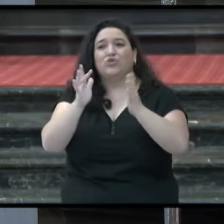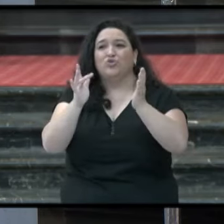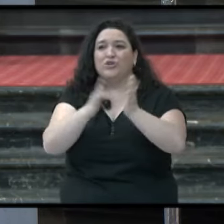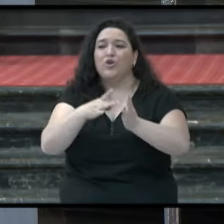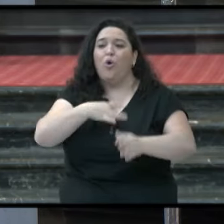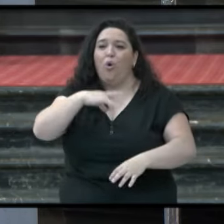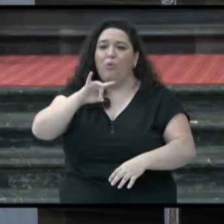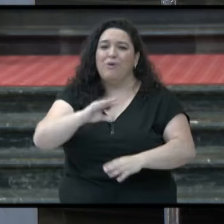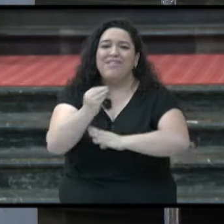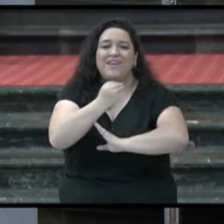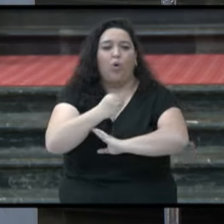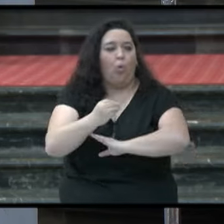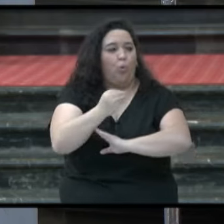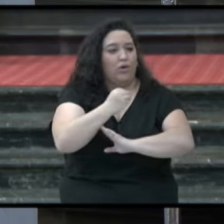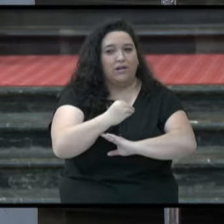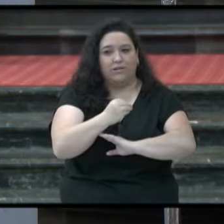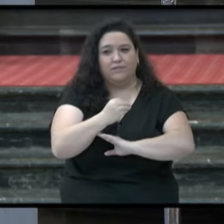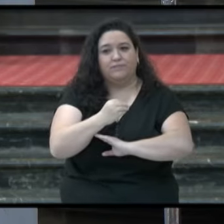sanarnos.